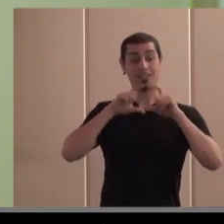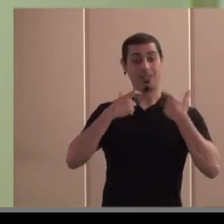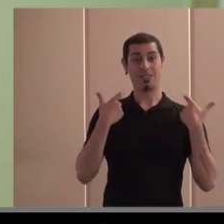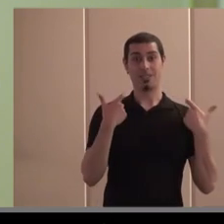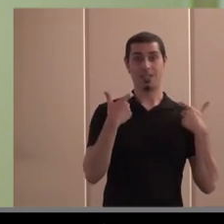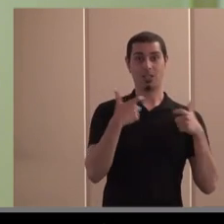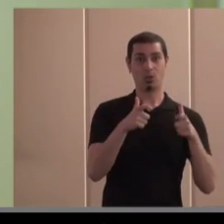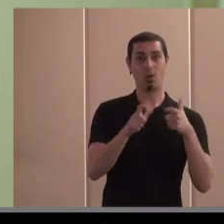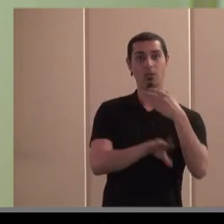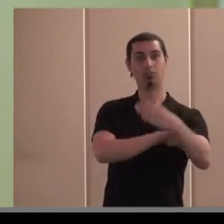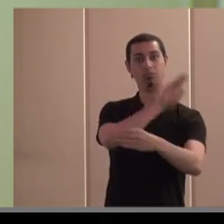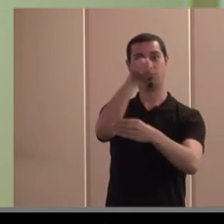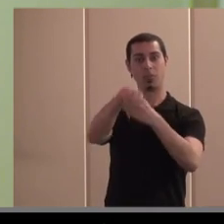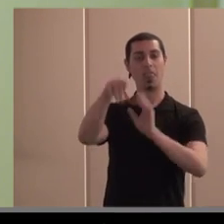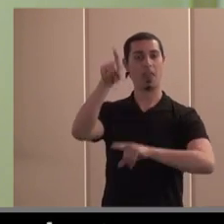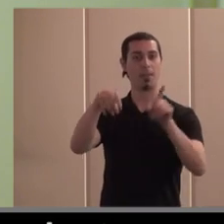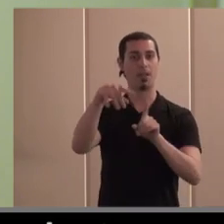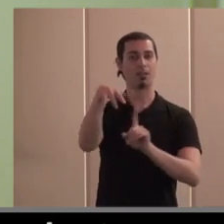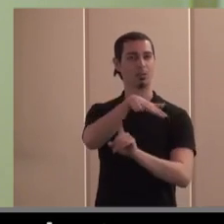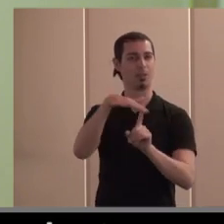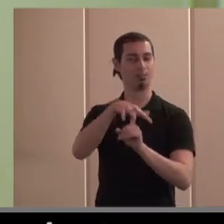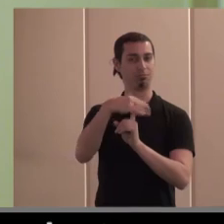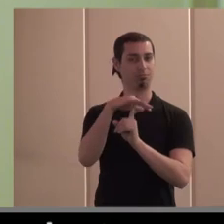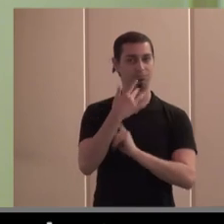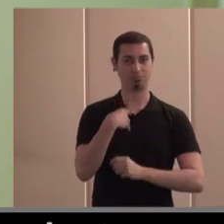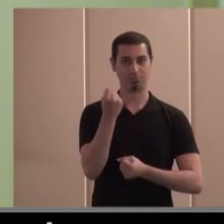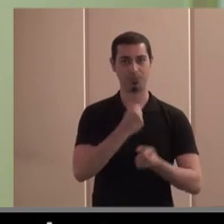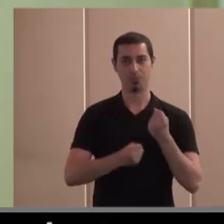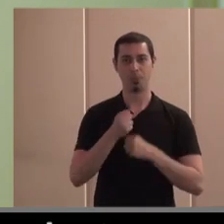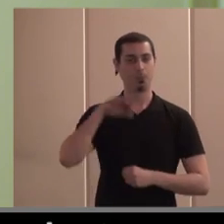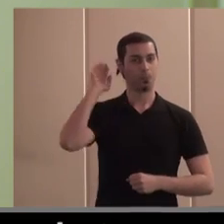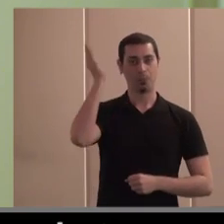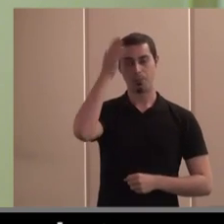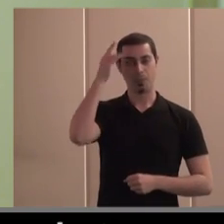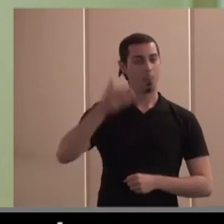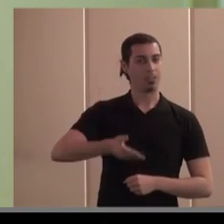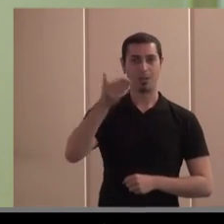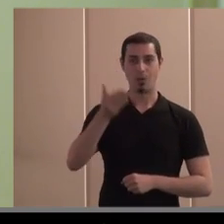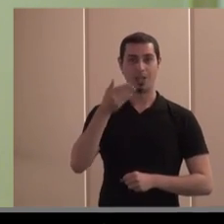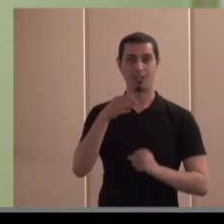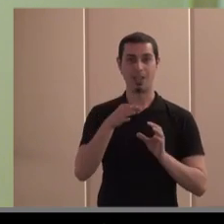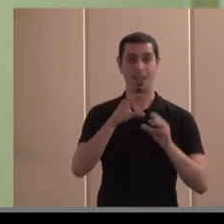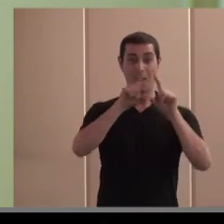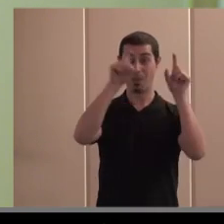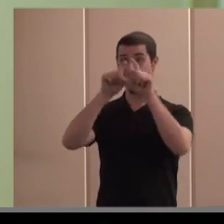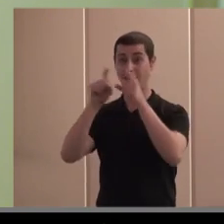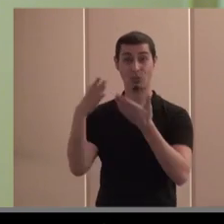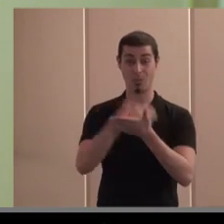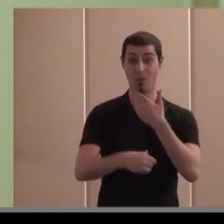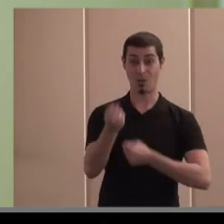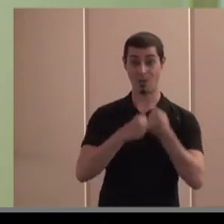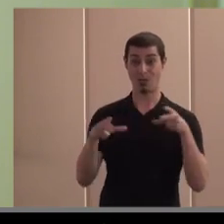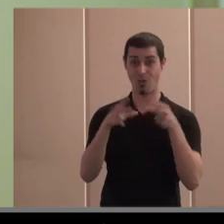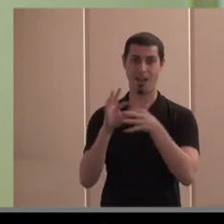en determinados escenarios de la vida económica. Lo principal que une a todas las entidades que conforman la economía